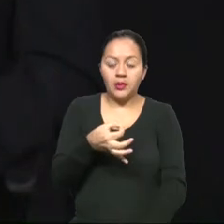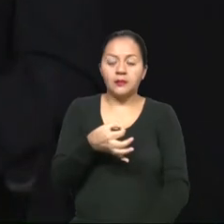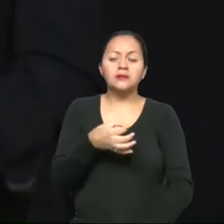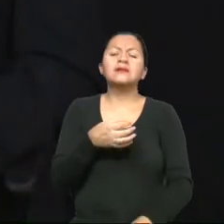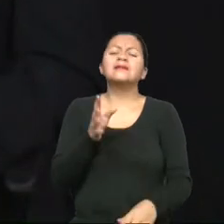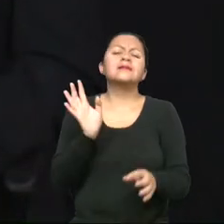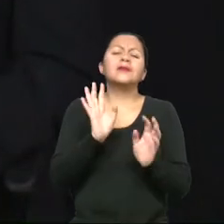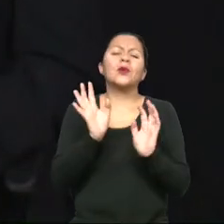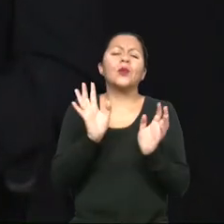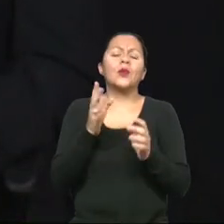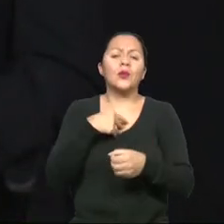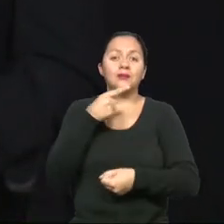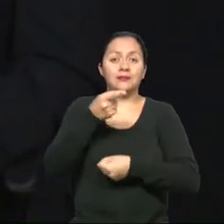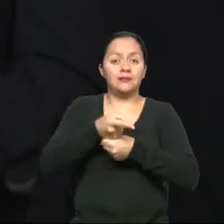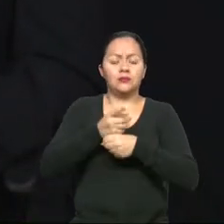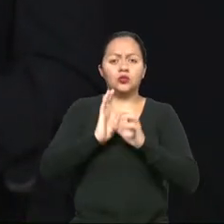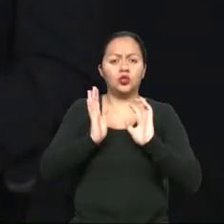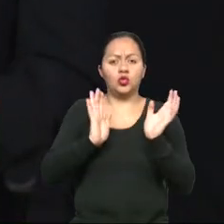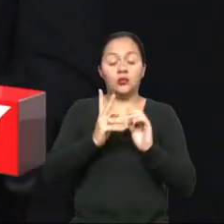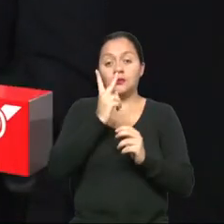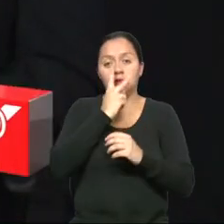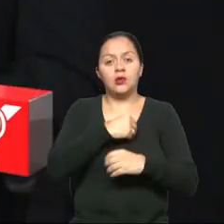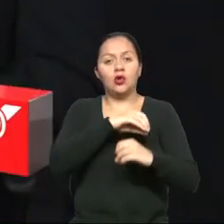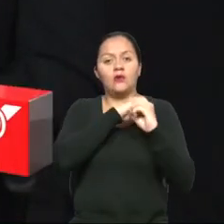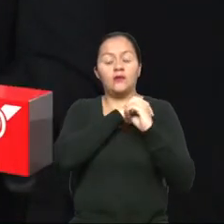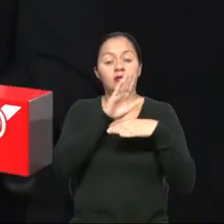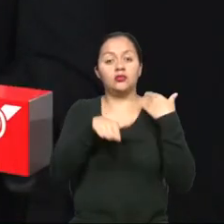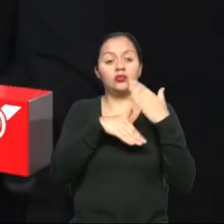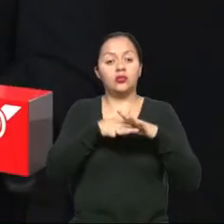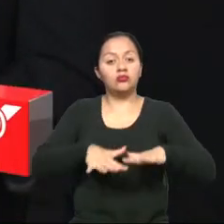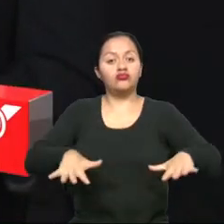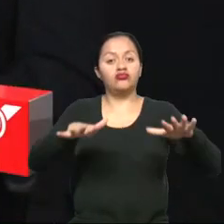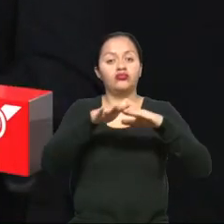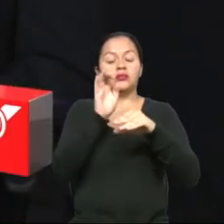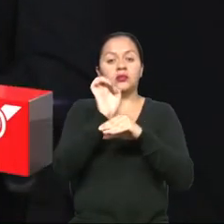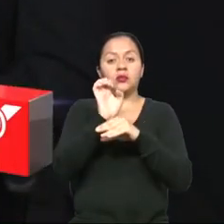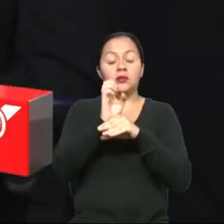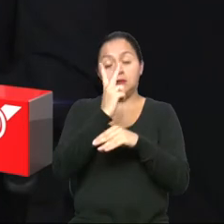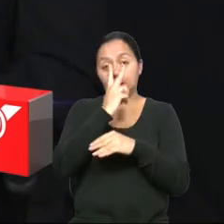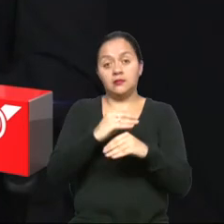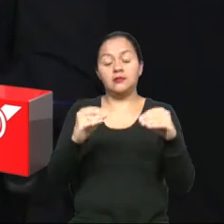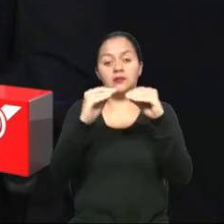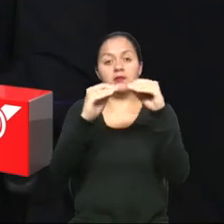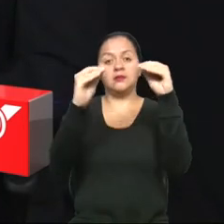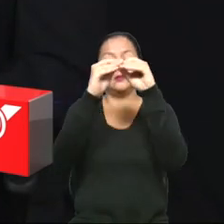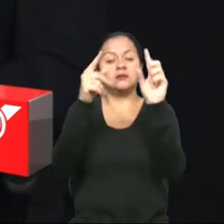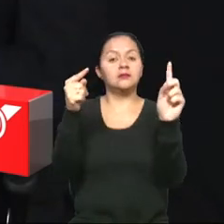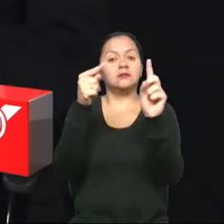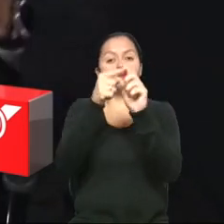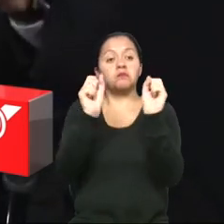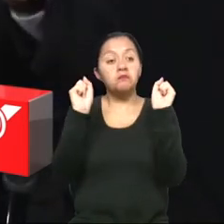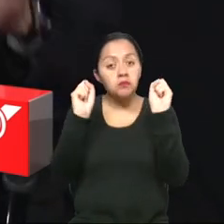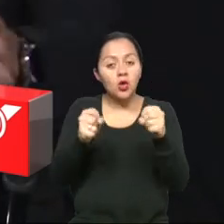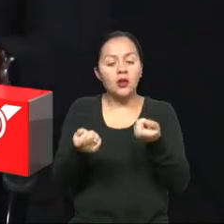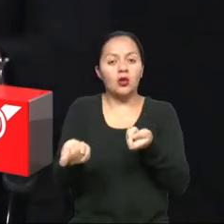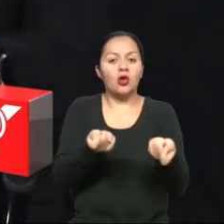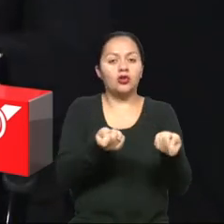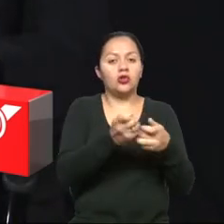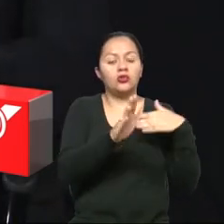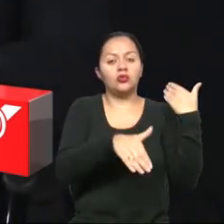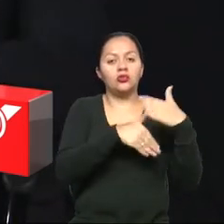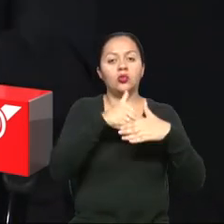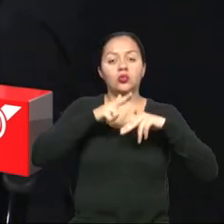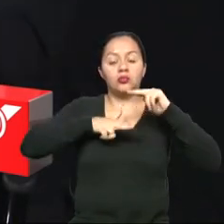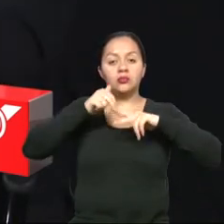necesitarían ni ordenanzas. Porque esto ya es obligatorio en el territorio nacional. Y frente a eso, lo que se podría hacer es control durante la